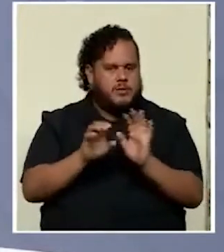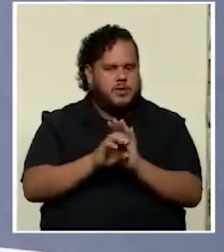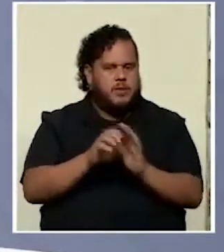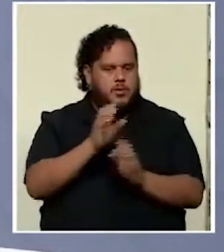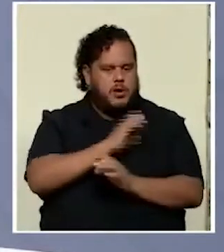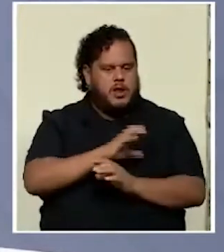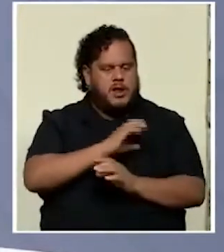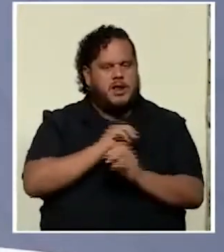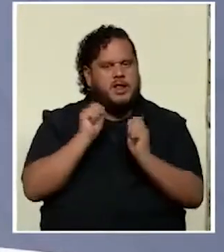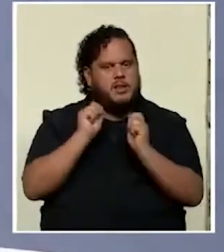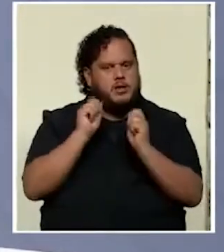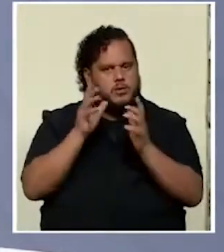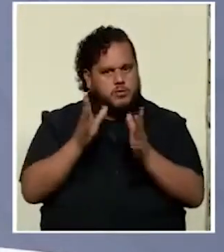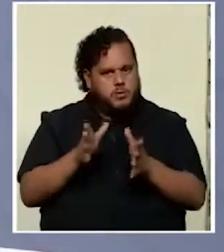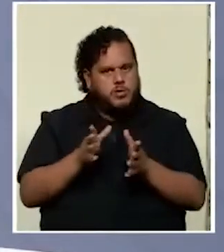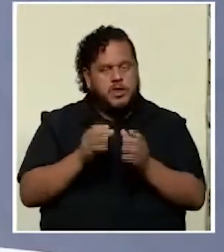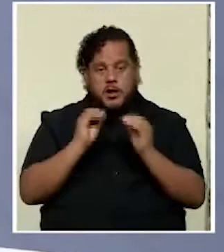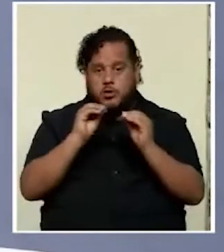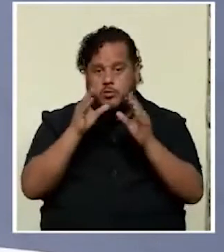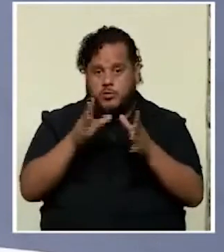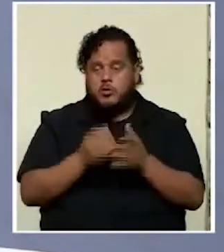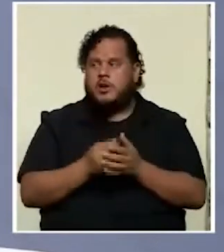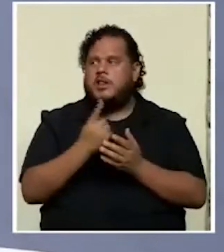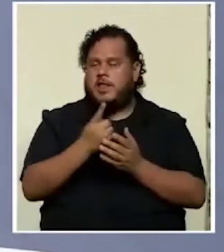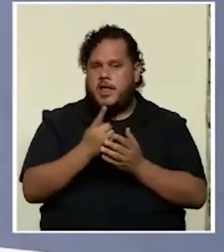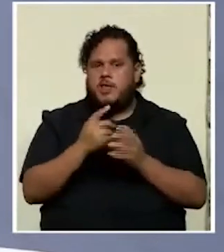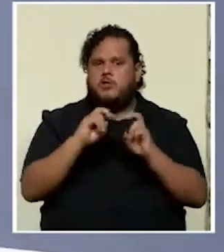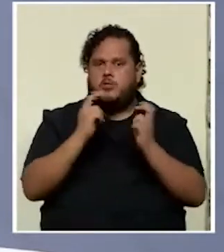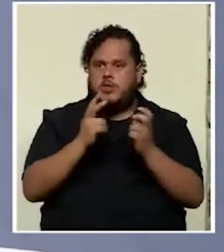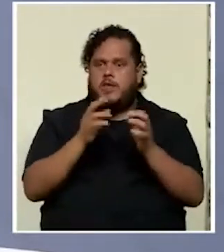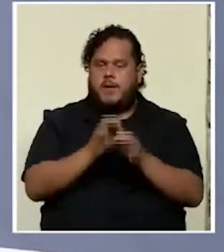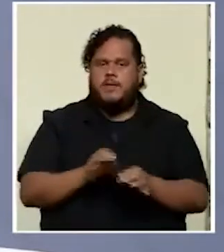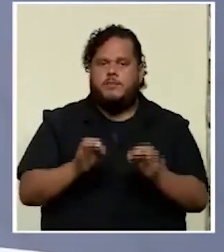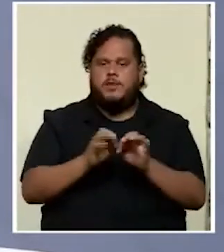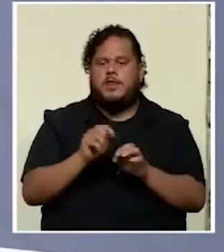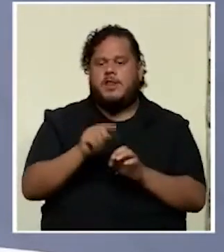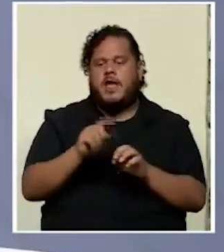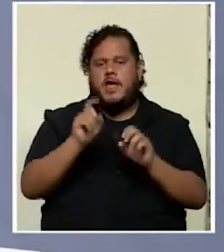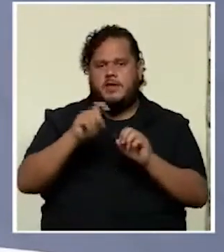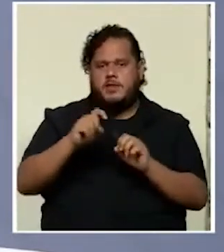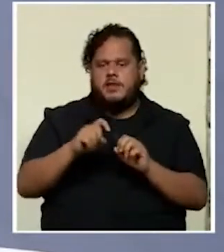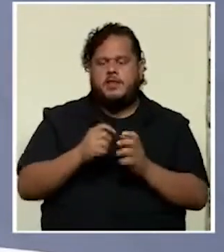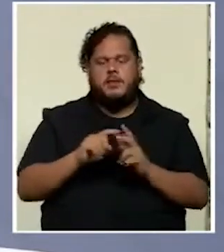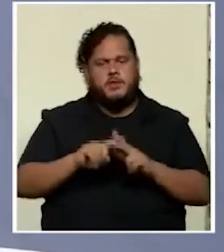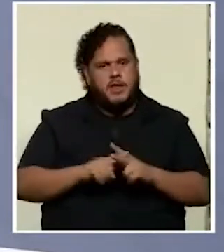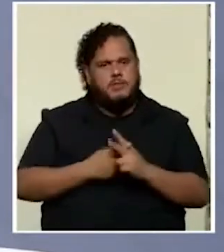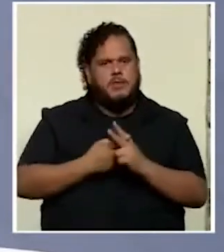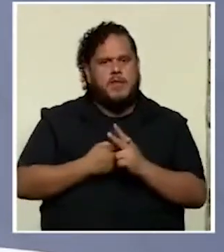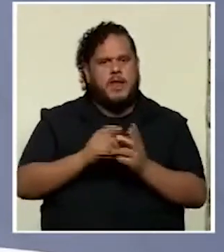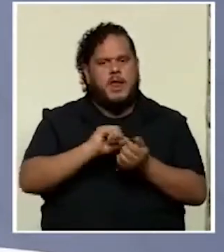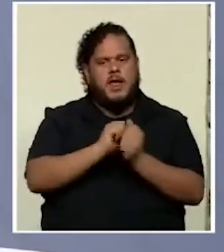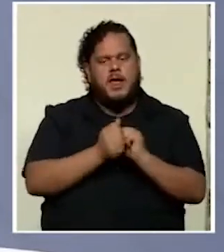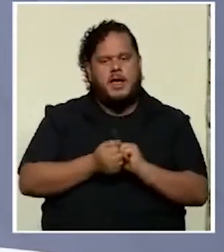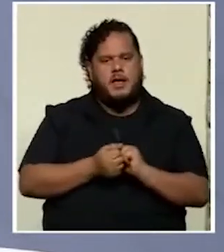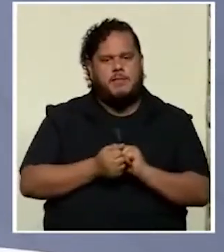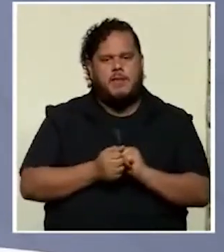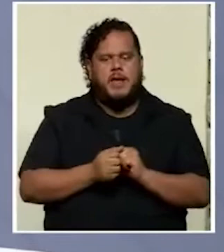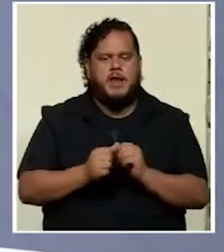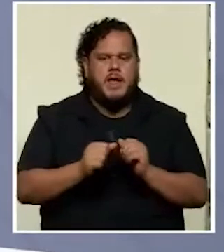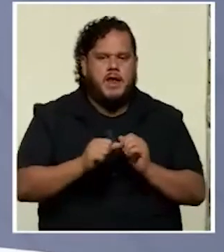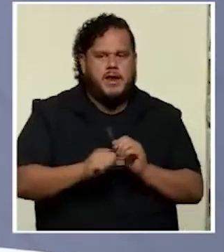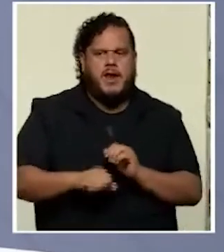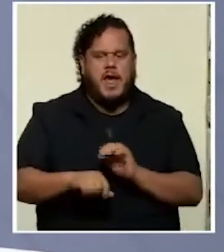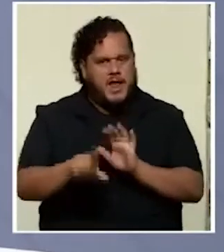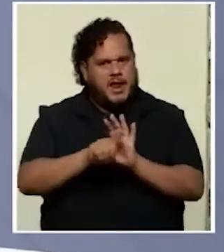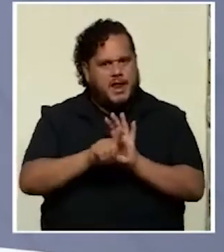docentes es un tema de fondo y ahí necesitamos empezar a cambiar la legislación que no cambia